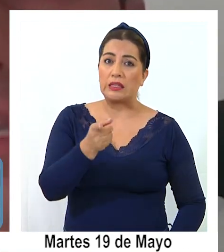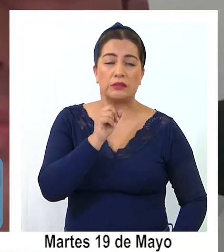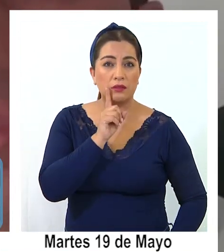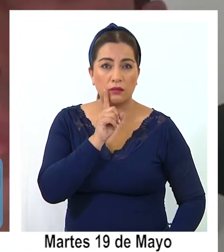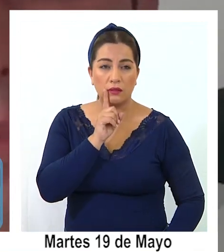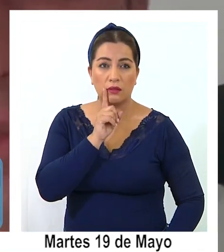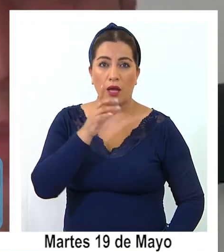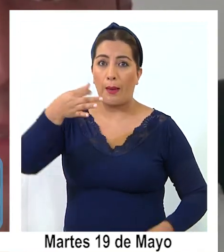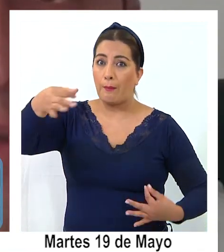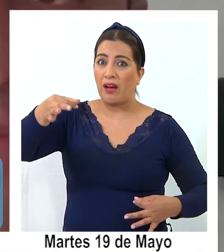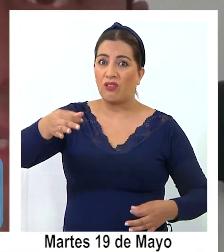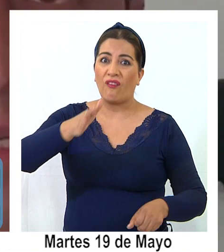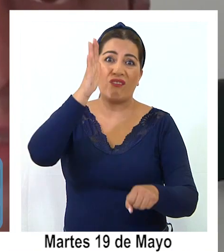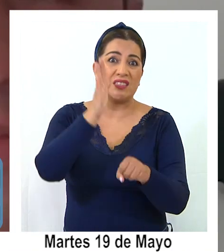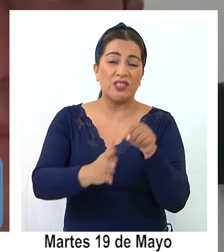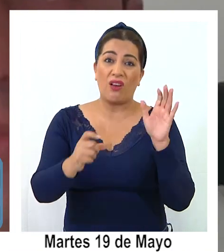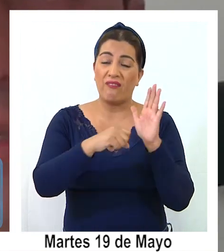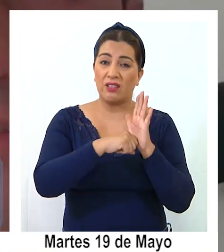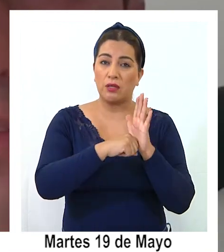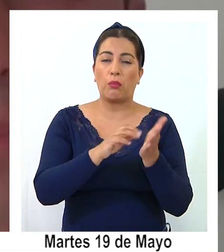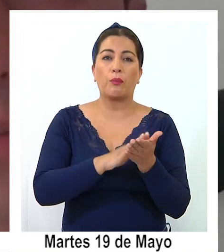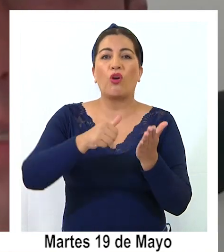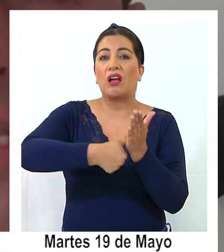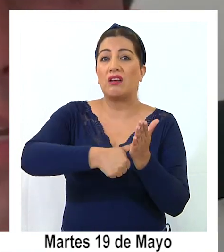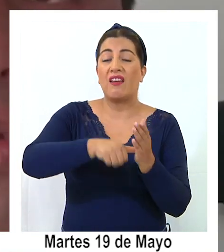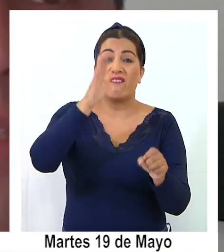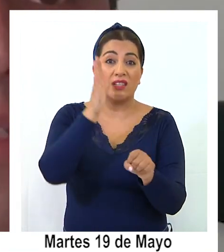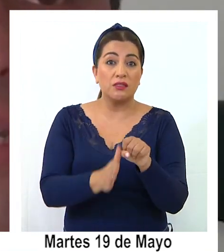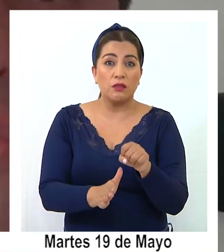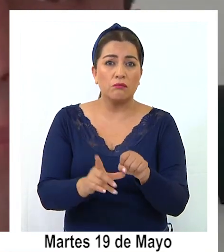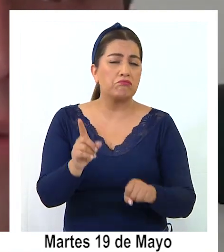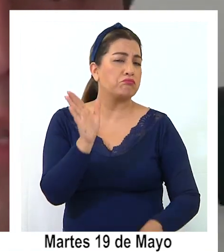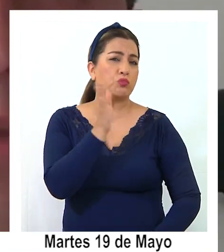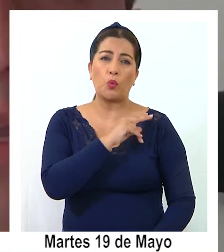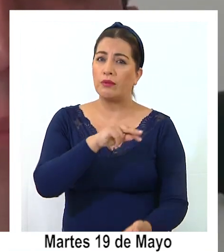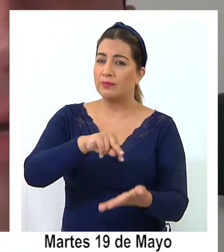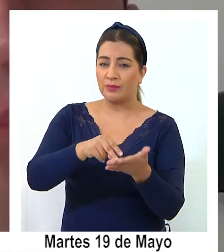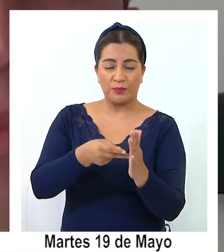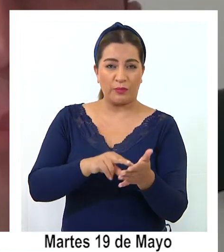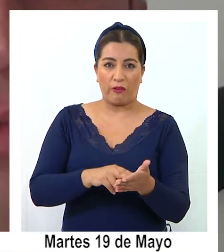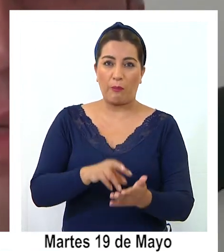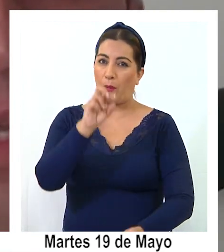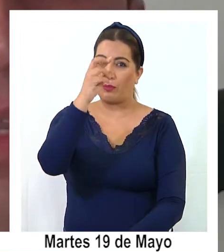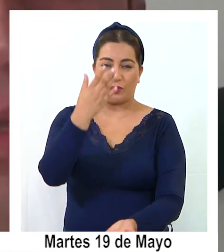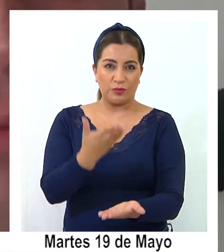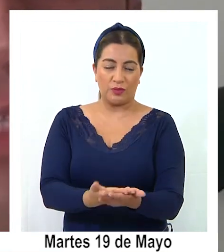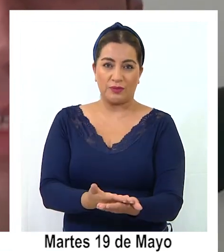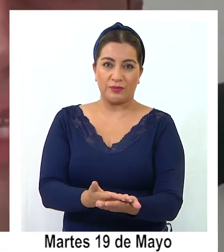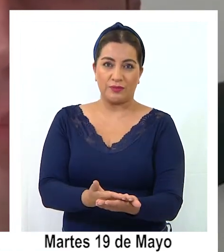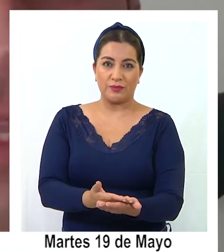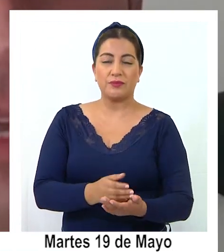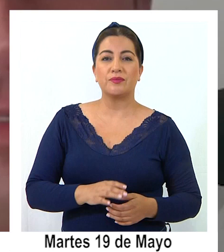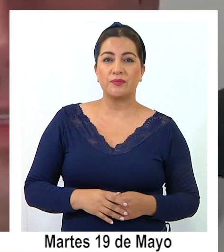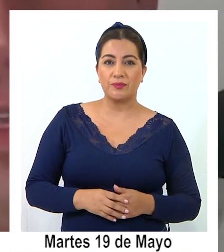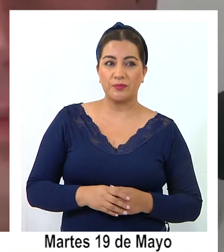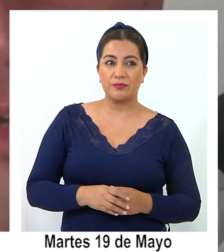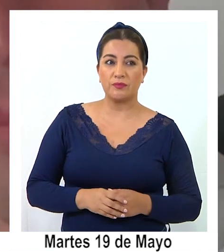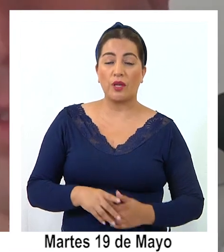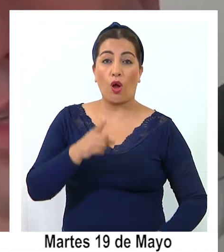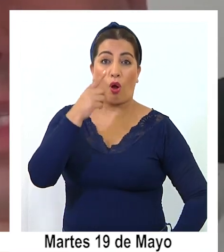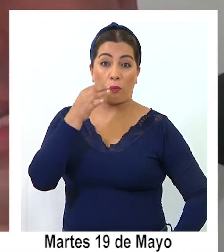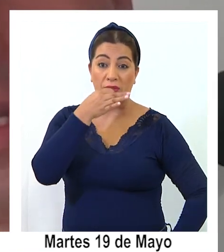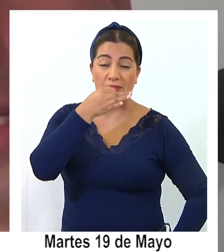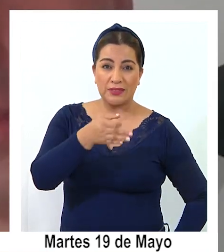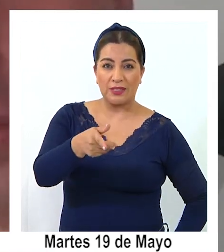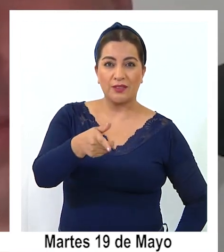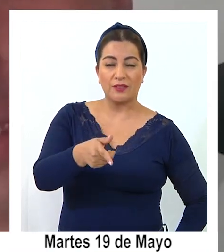sus documentos vencidos, o sea, el CANET que se le venció recientemente, no va a tener ningún problema para poder postular por esta vía. La autoridad